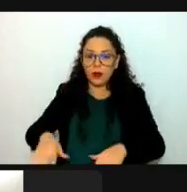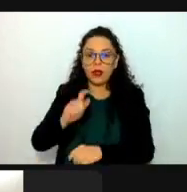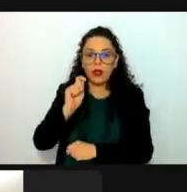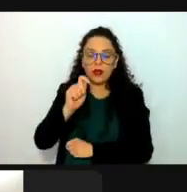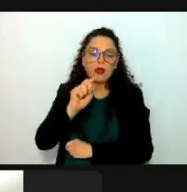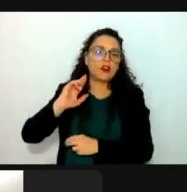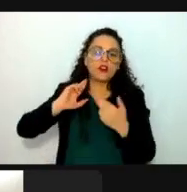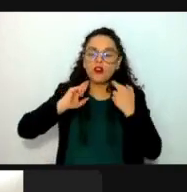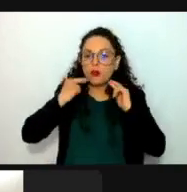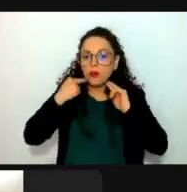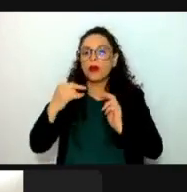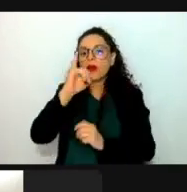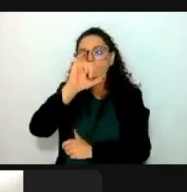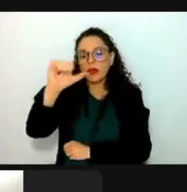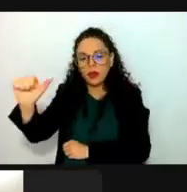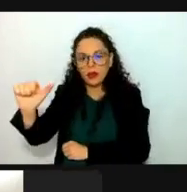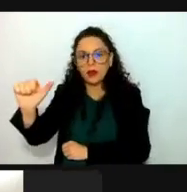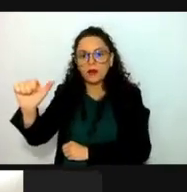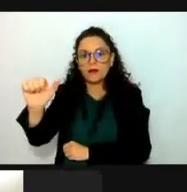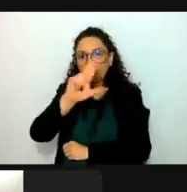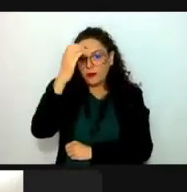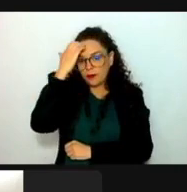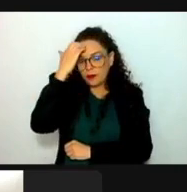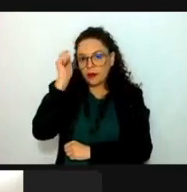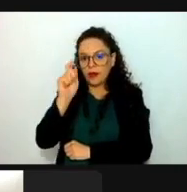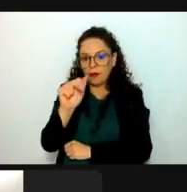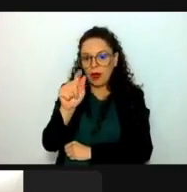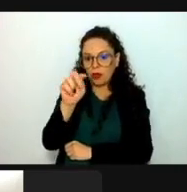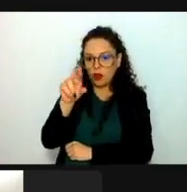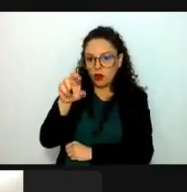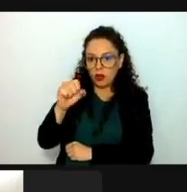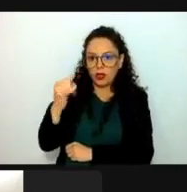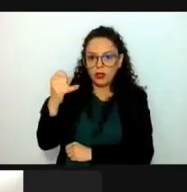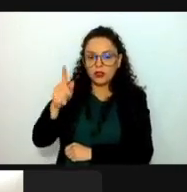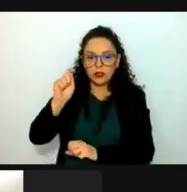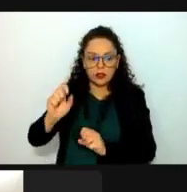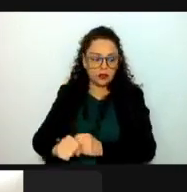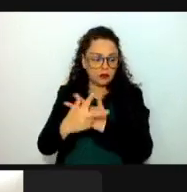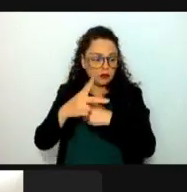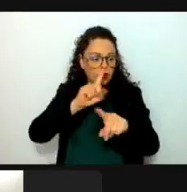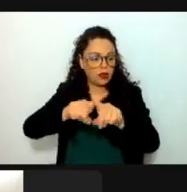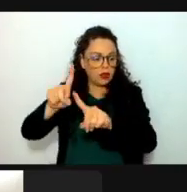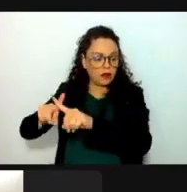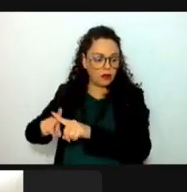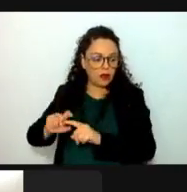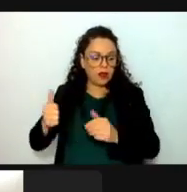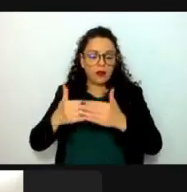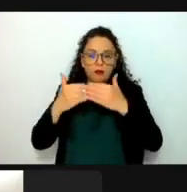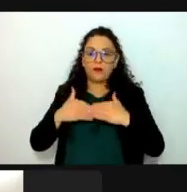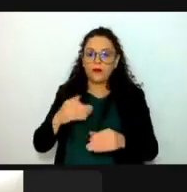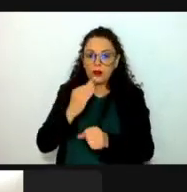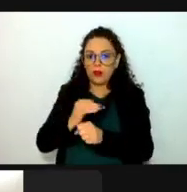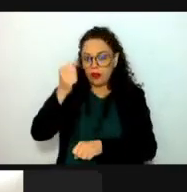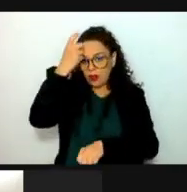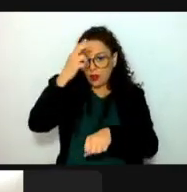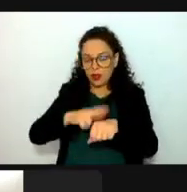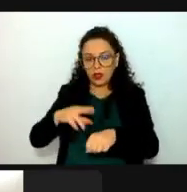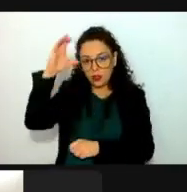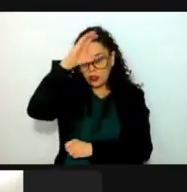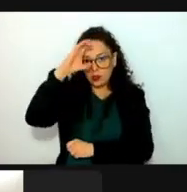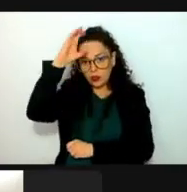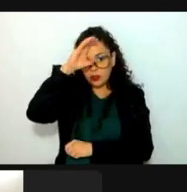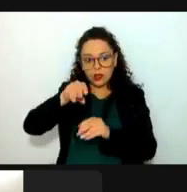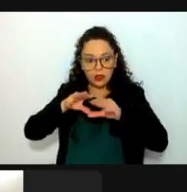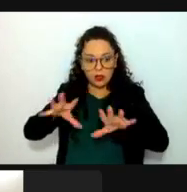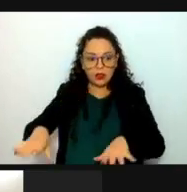inteligencia artificial, reconocimiento de patrones y percepción remota, entre otros. Actualmente es director general de Ciencia, Divulgación y Transferencia de